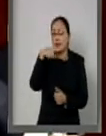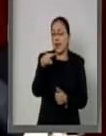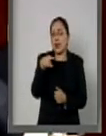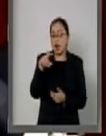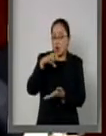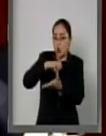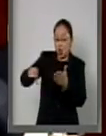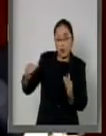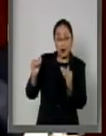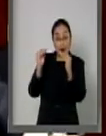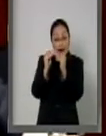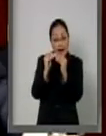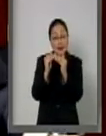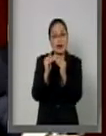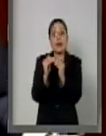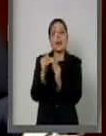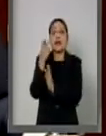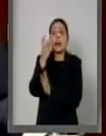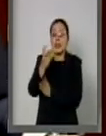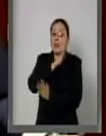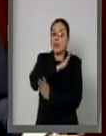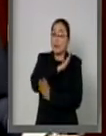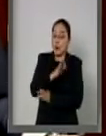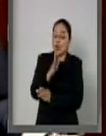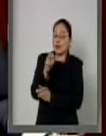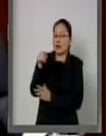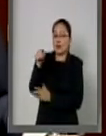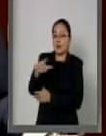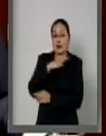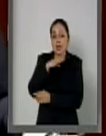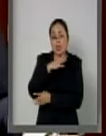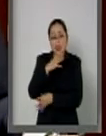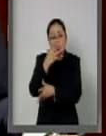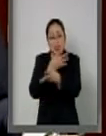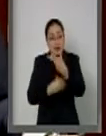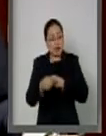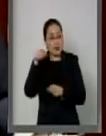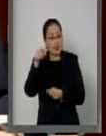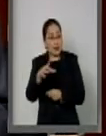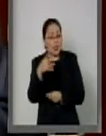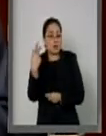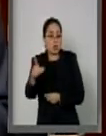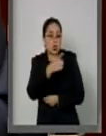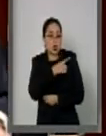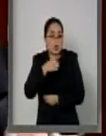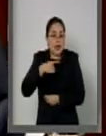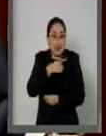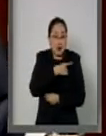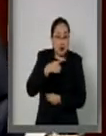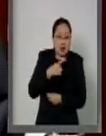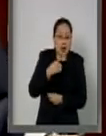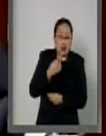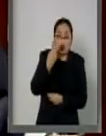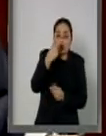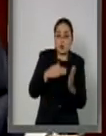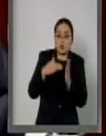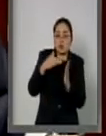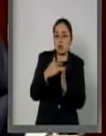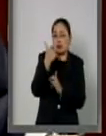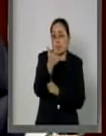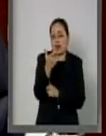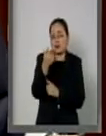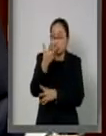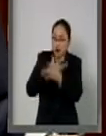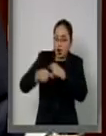de viviendas que permitirá hacerse cargo del capital de la deuda de los primeros dos millones de pesos